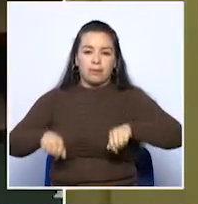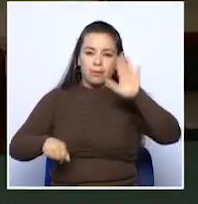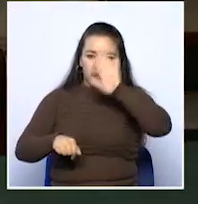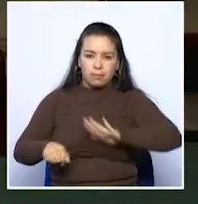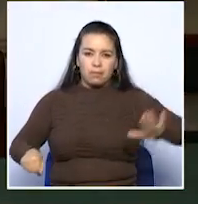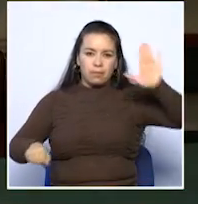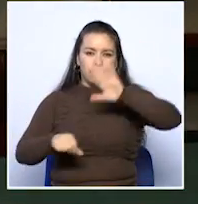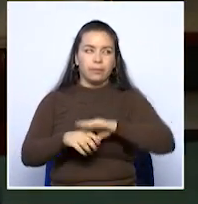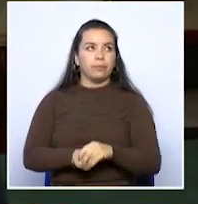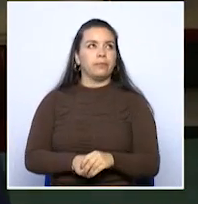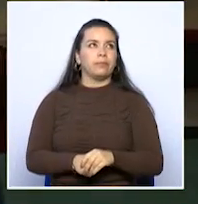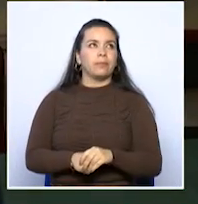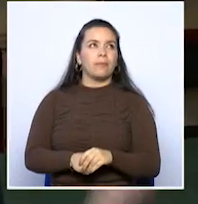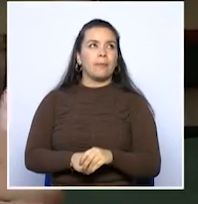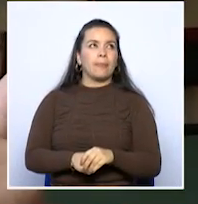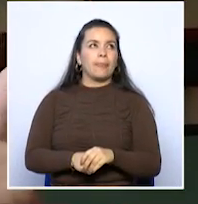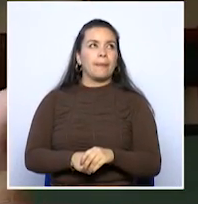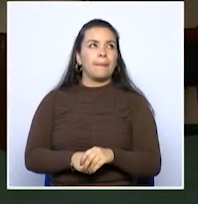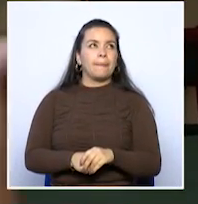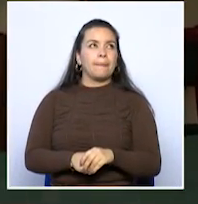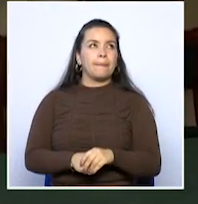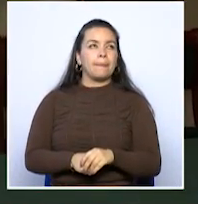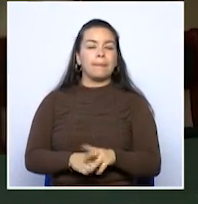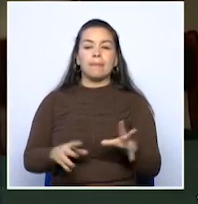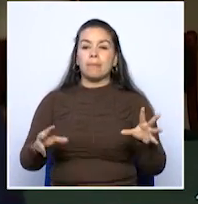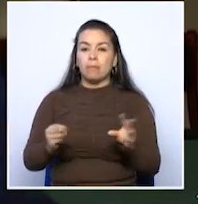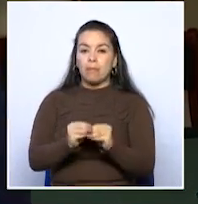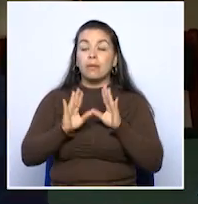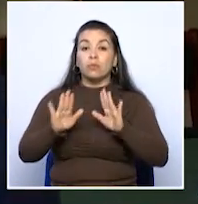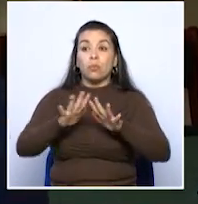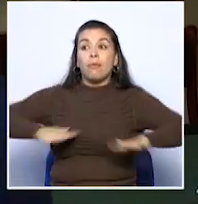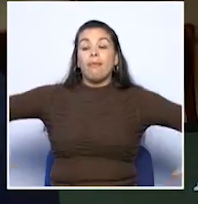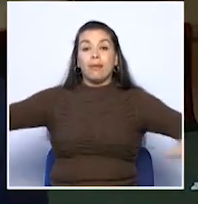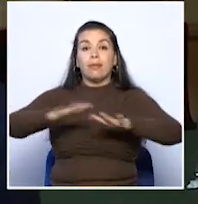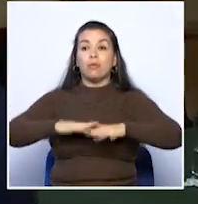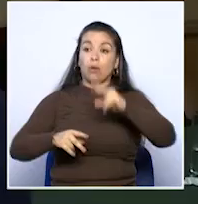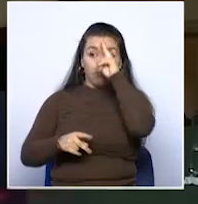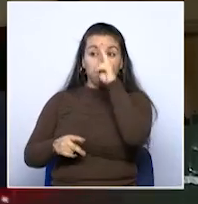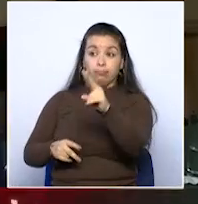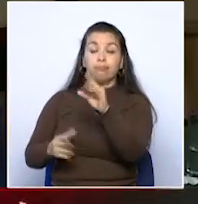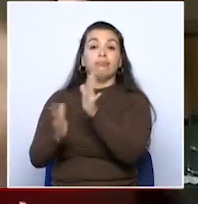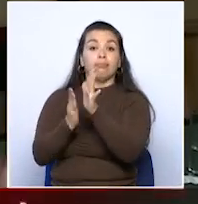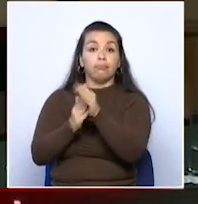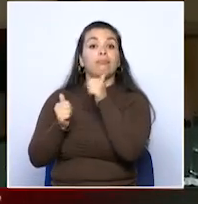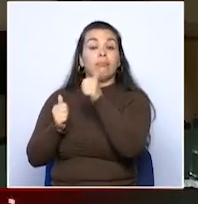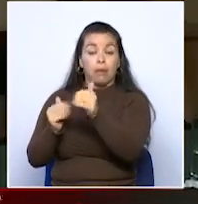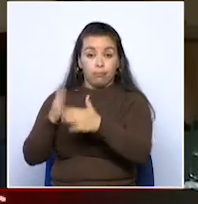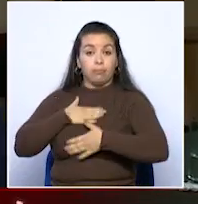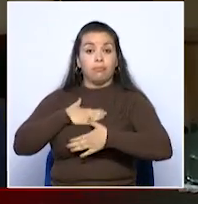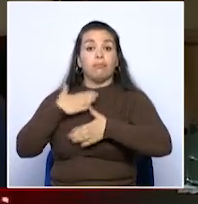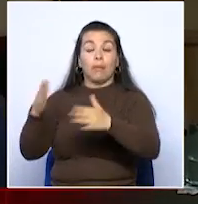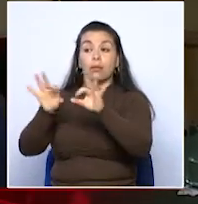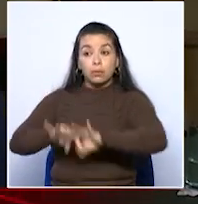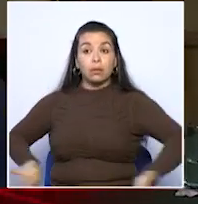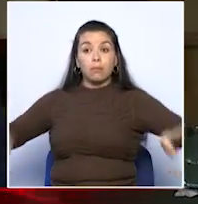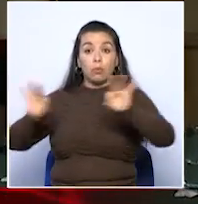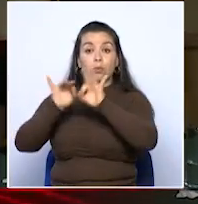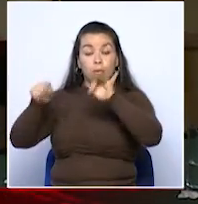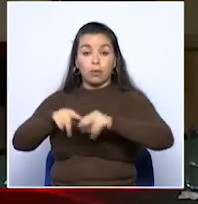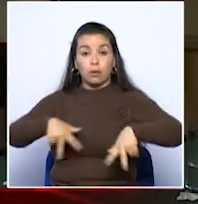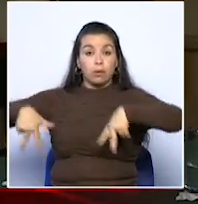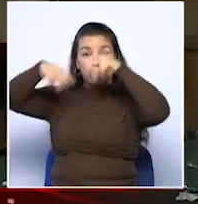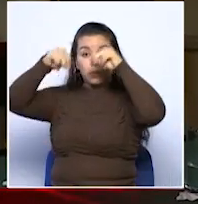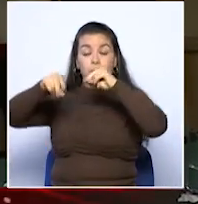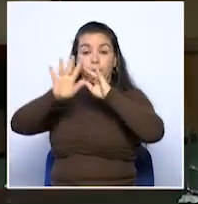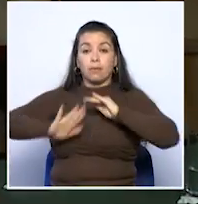Llegaría hasta donde tendría un escenario donde se le reconoce la labor al veedor, se reconoce su importancia en una sociedad, en